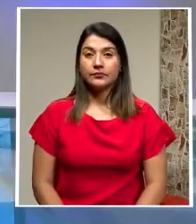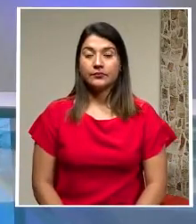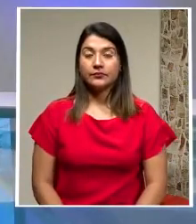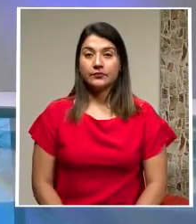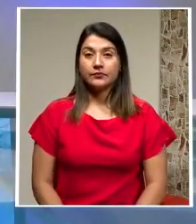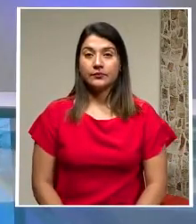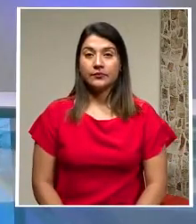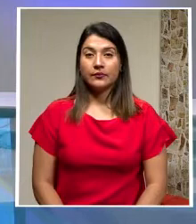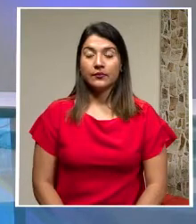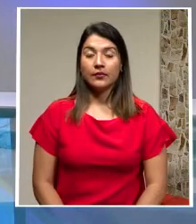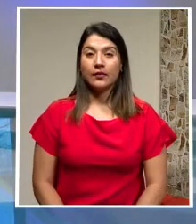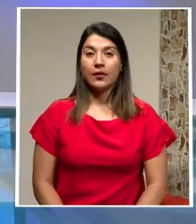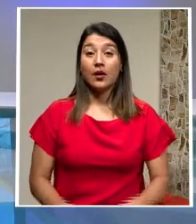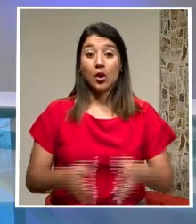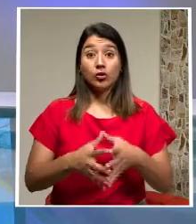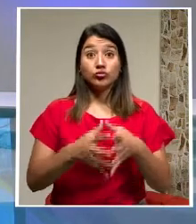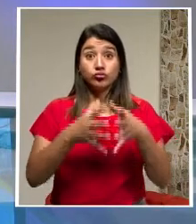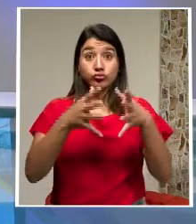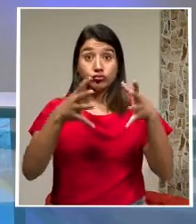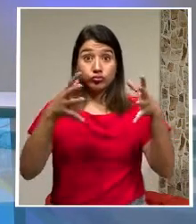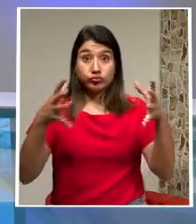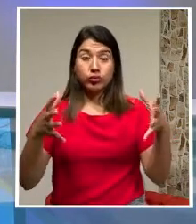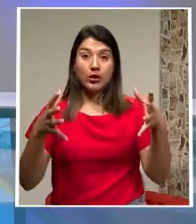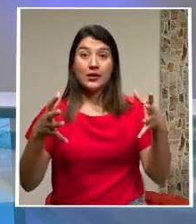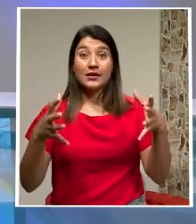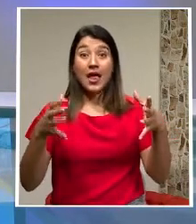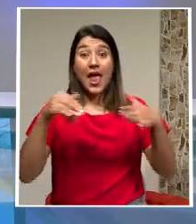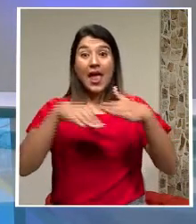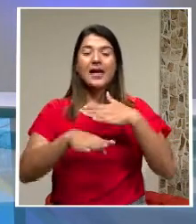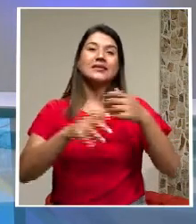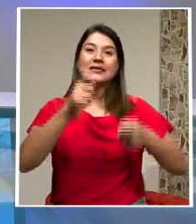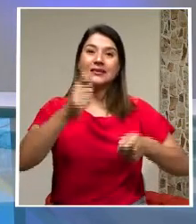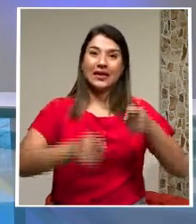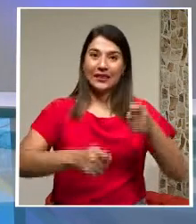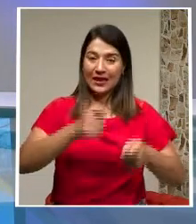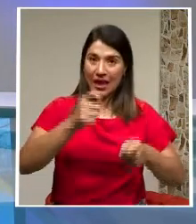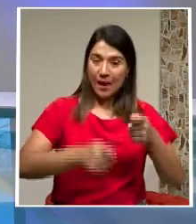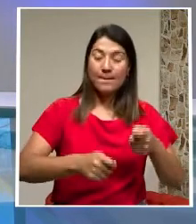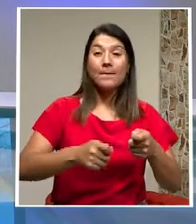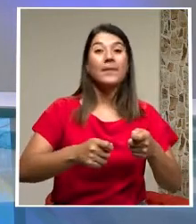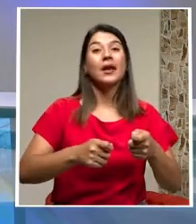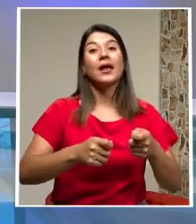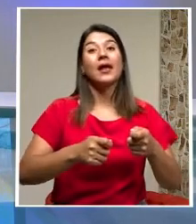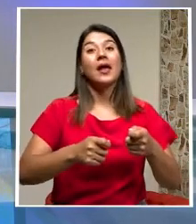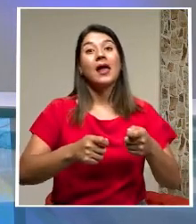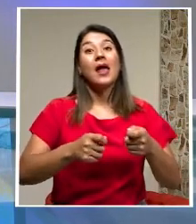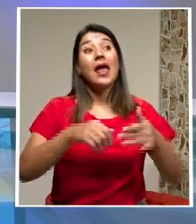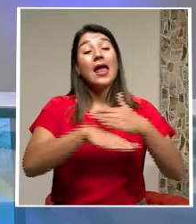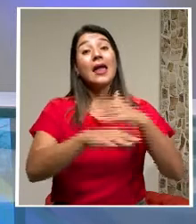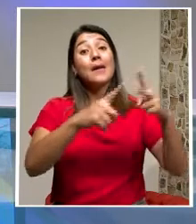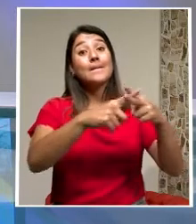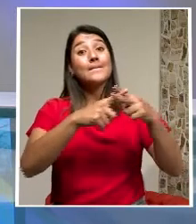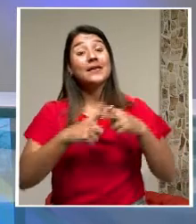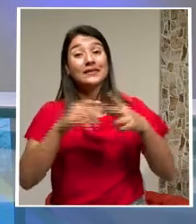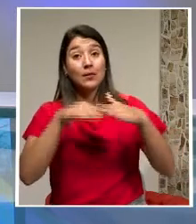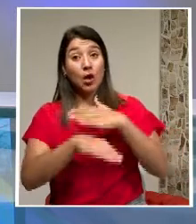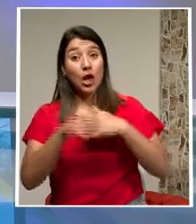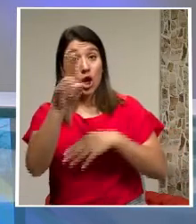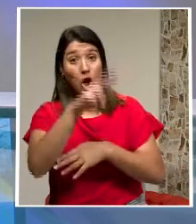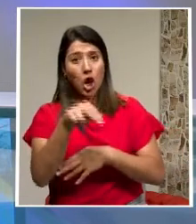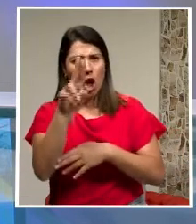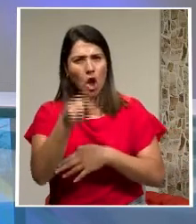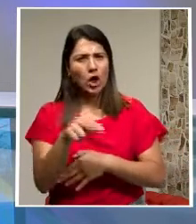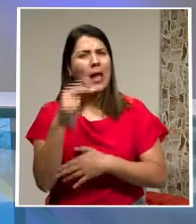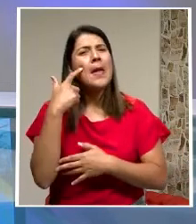El repunte Que se dio En el mes De septiembre En los créditos En colones Ha sido En su mayoría Para